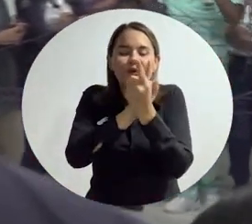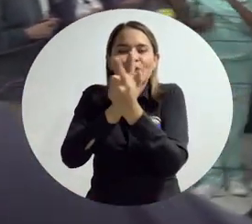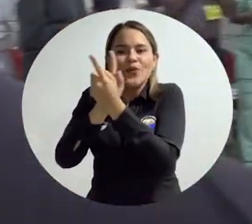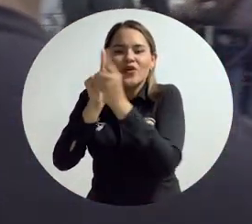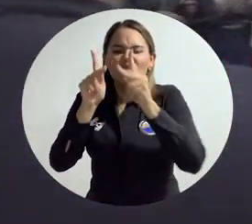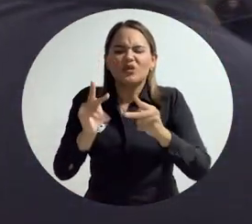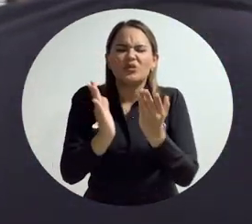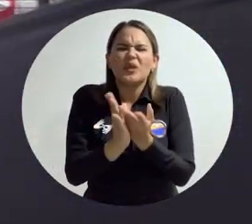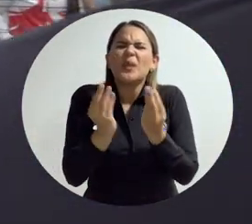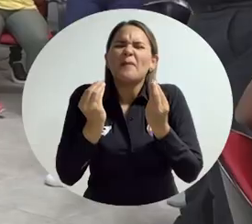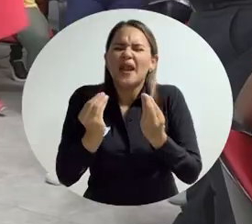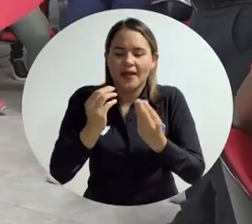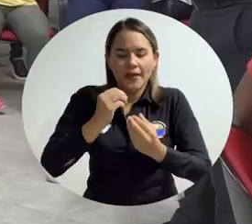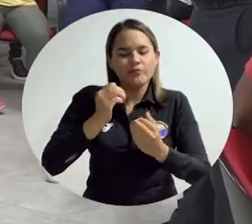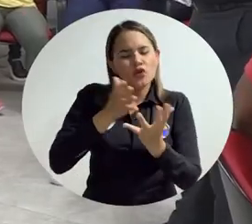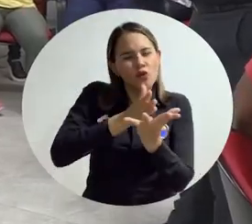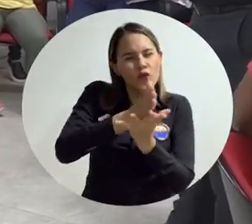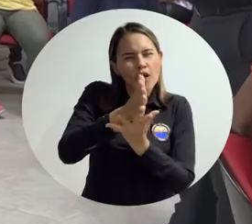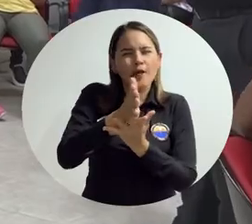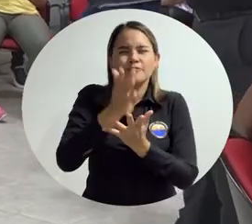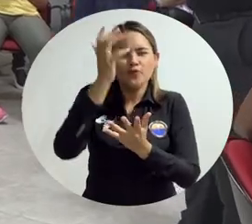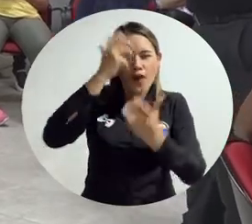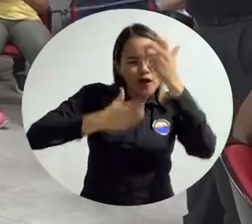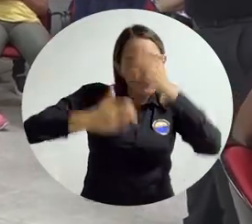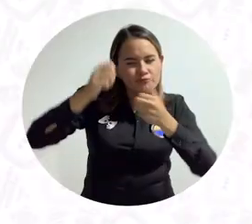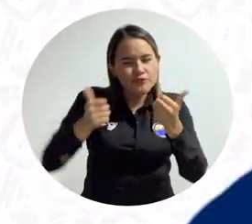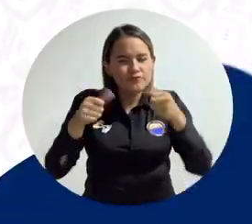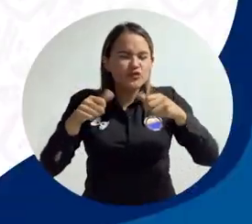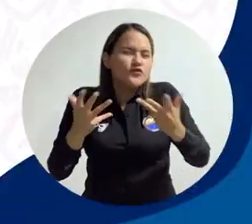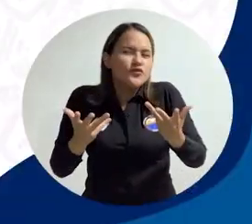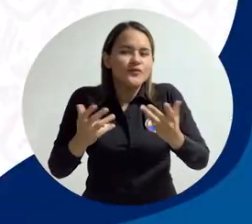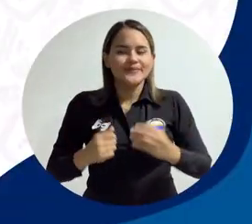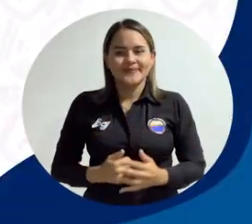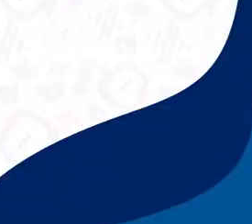cabo un proceso de autoevaluación sobre los avances del programa.